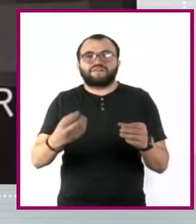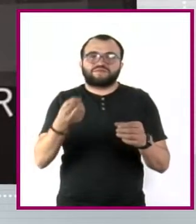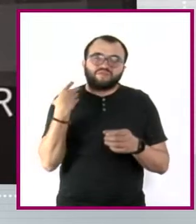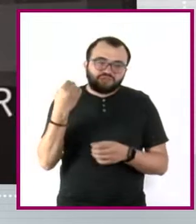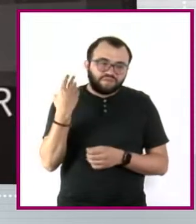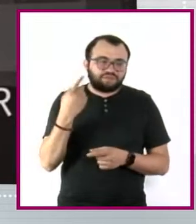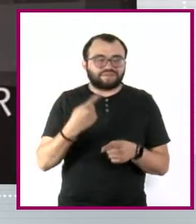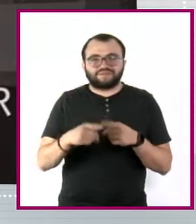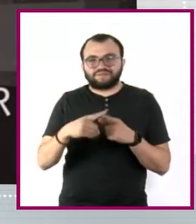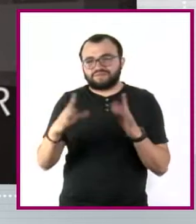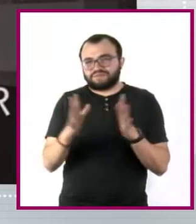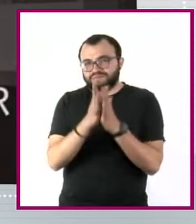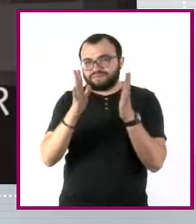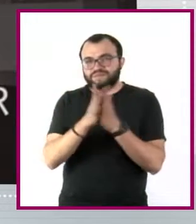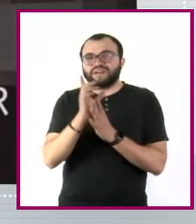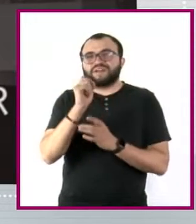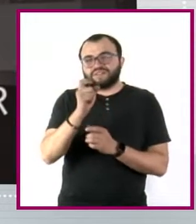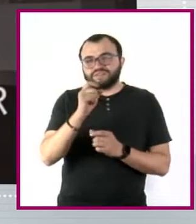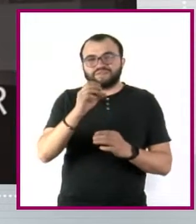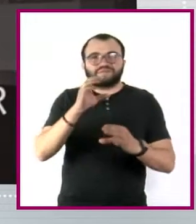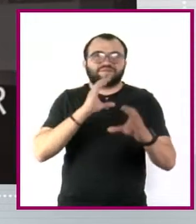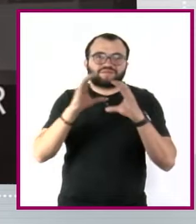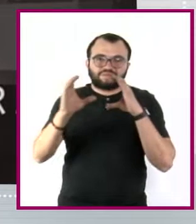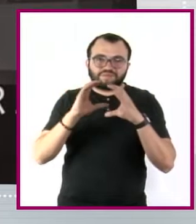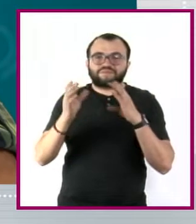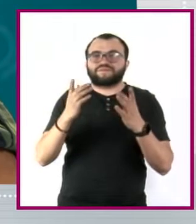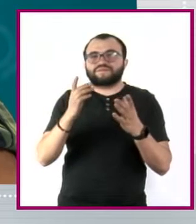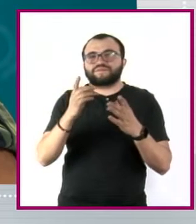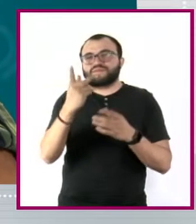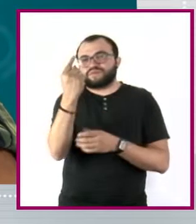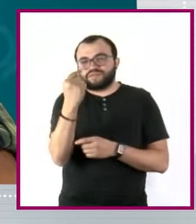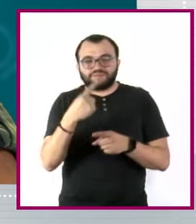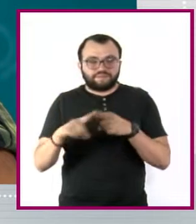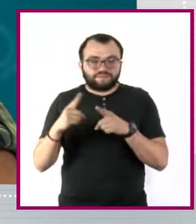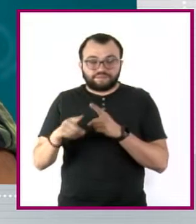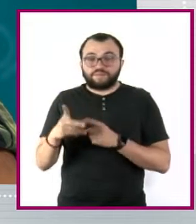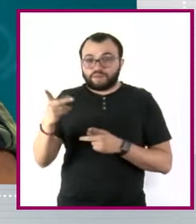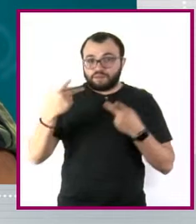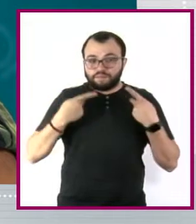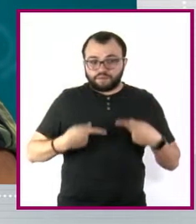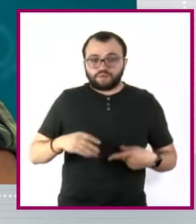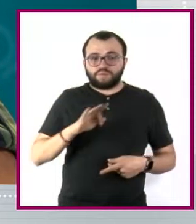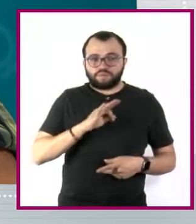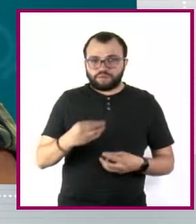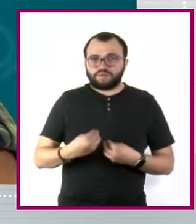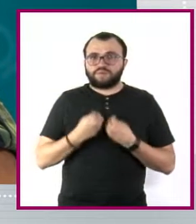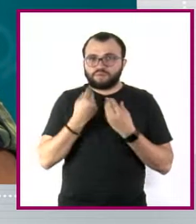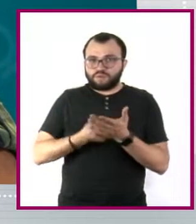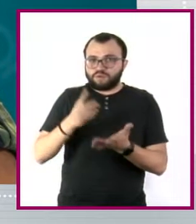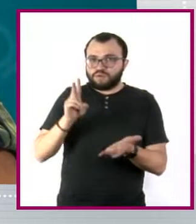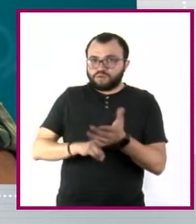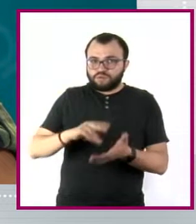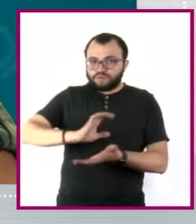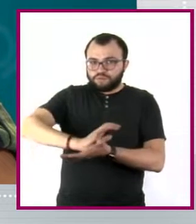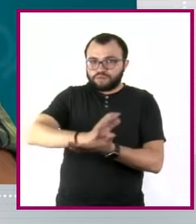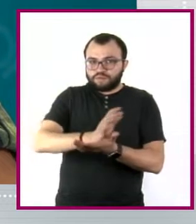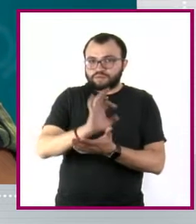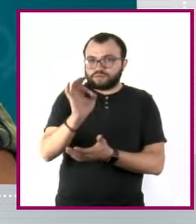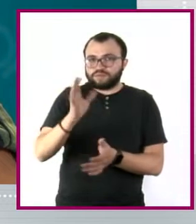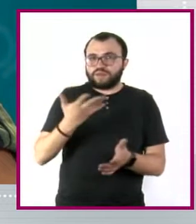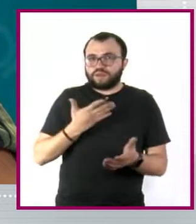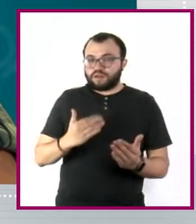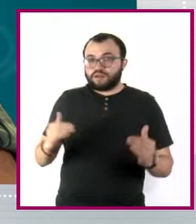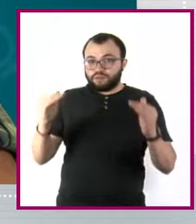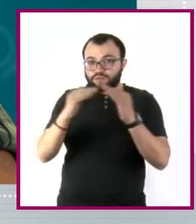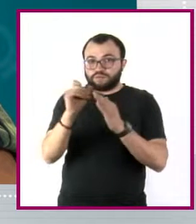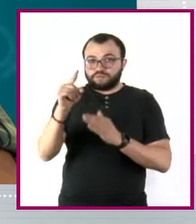y participaciones en los medios de comunicación como líder. Una persona puede vivir una doble discriminación si vive un trato desigual por